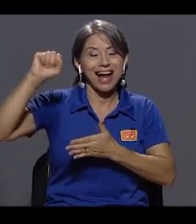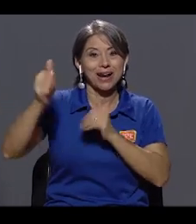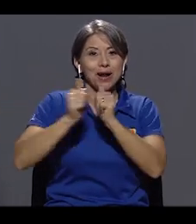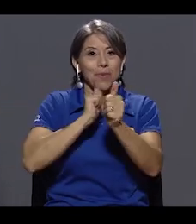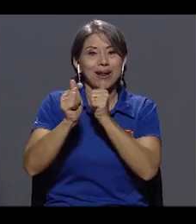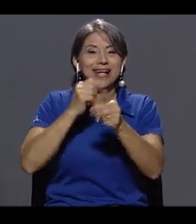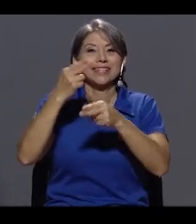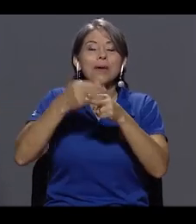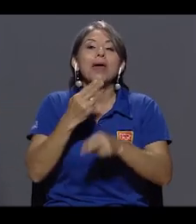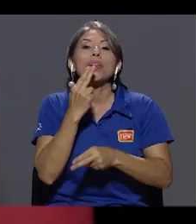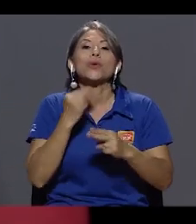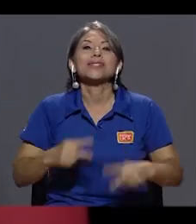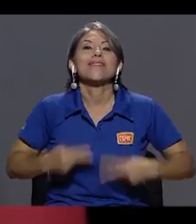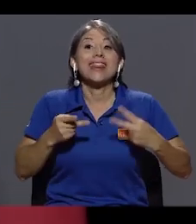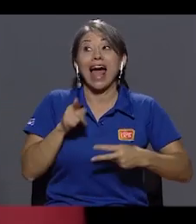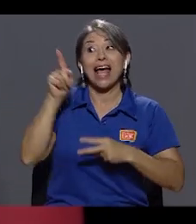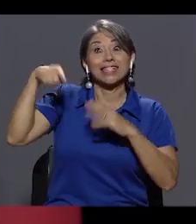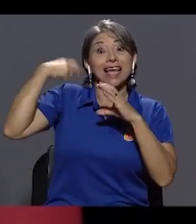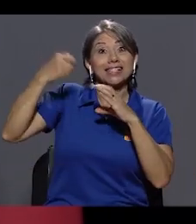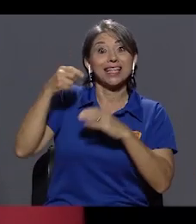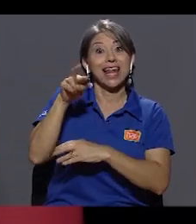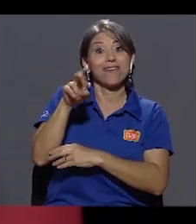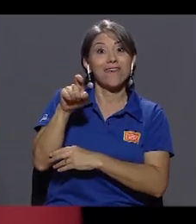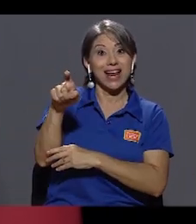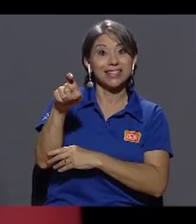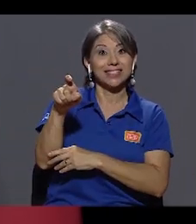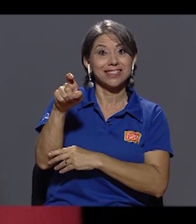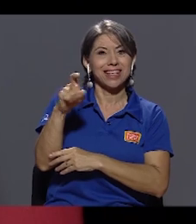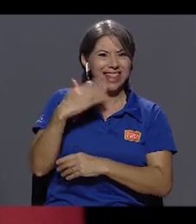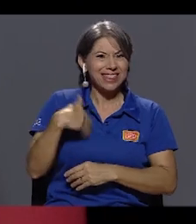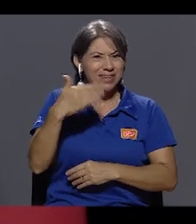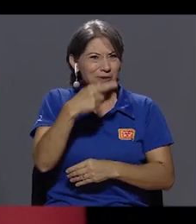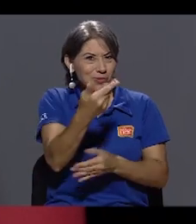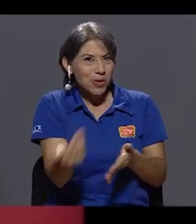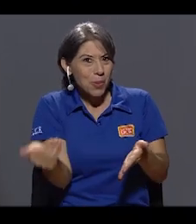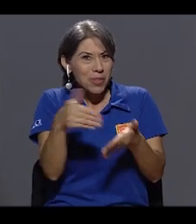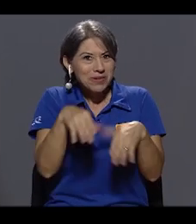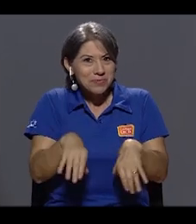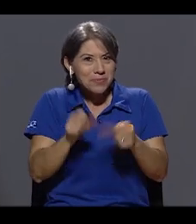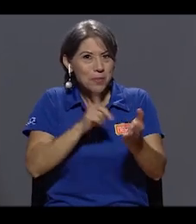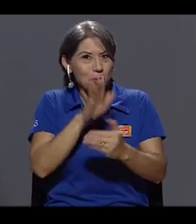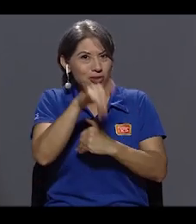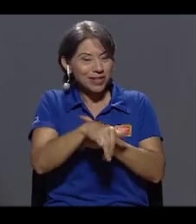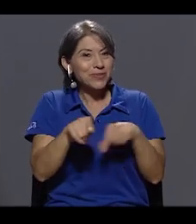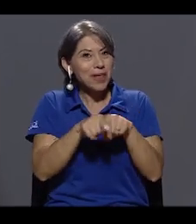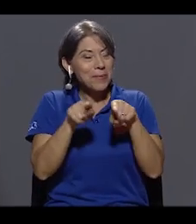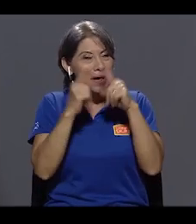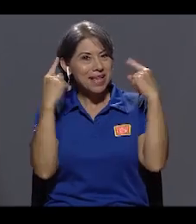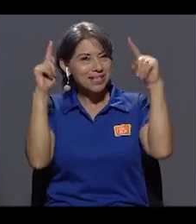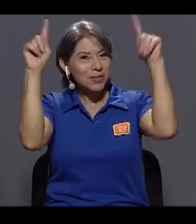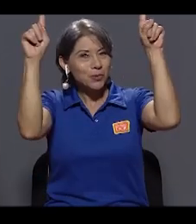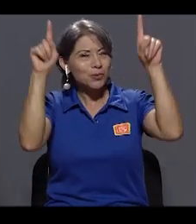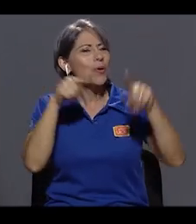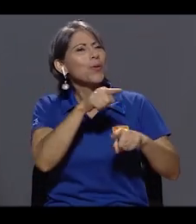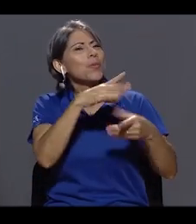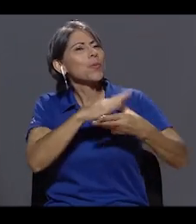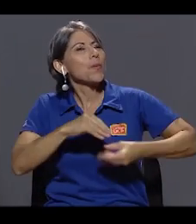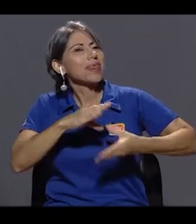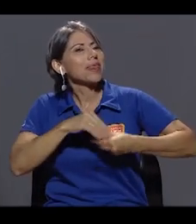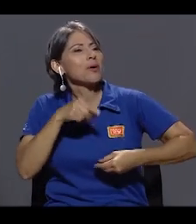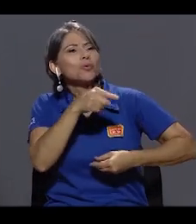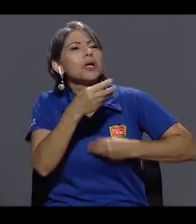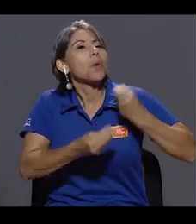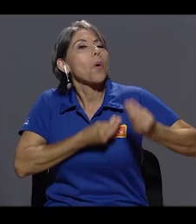allá en el Cine Rex. Sí, cierto. casualmente luego retomó usted ese proyecto recientemente y también lo hizo exitoso. Cuénteme, ¿cómo hace usted para